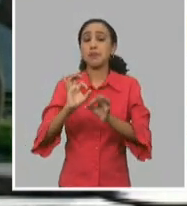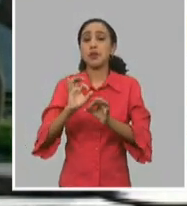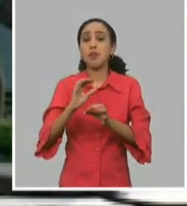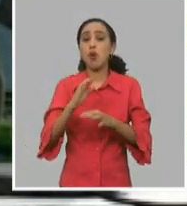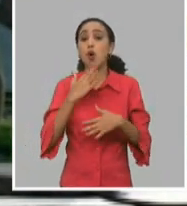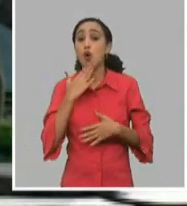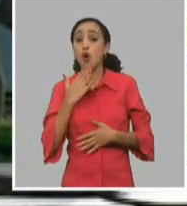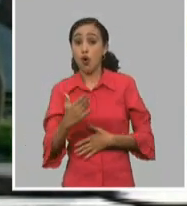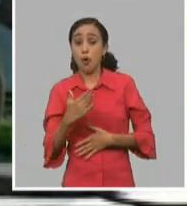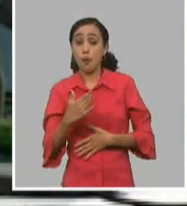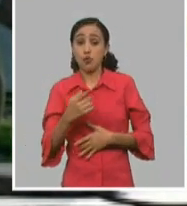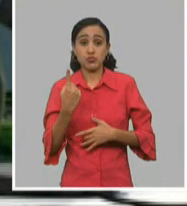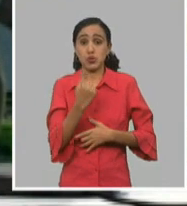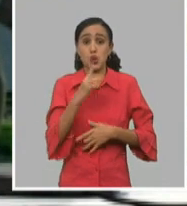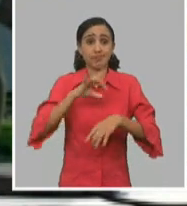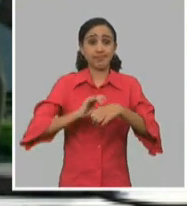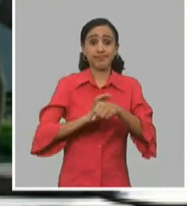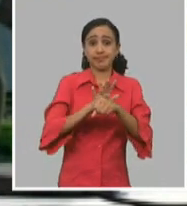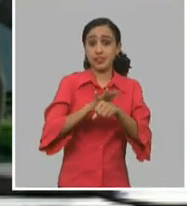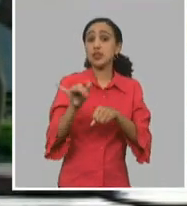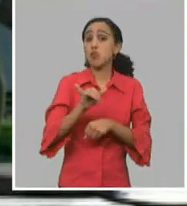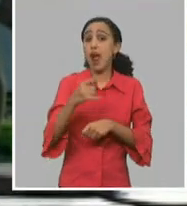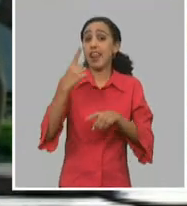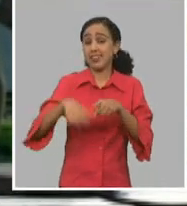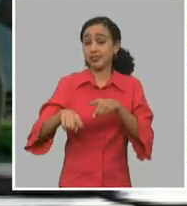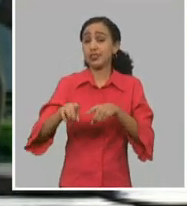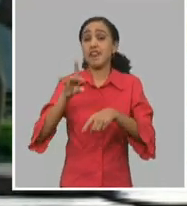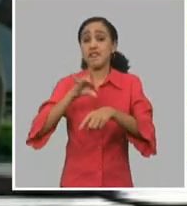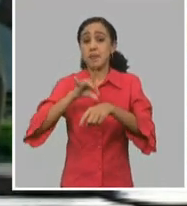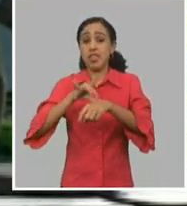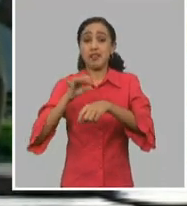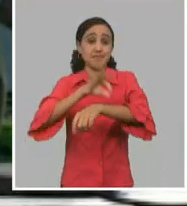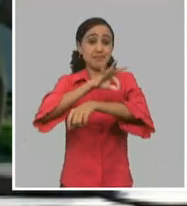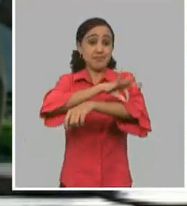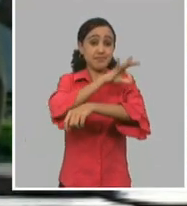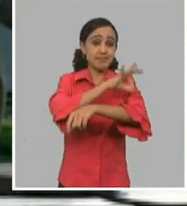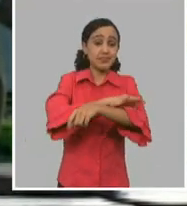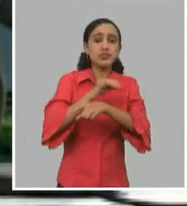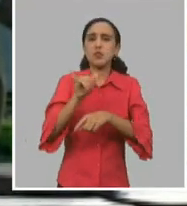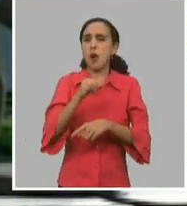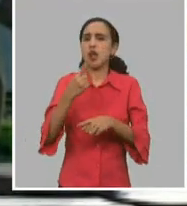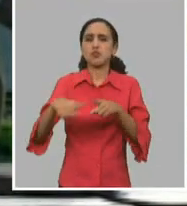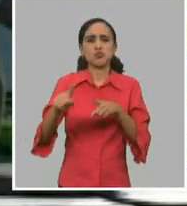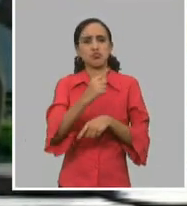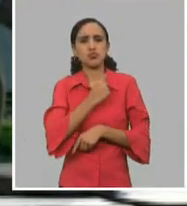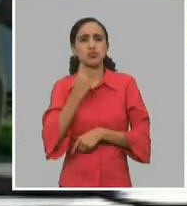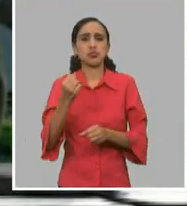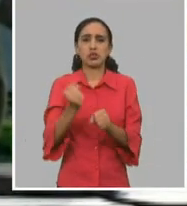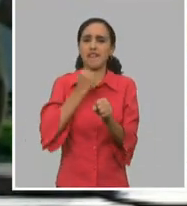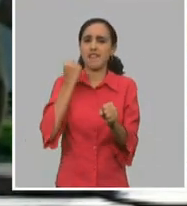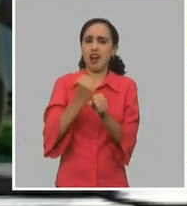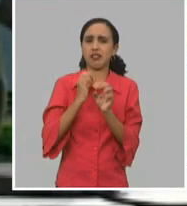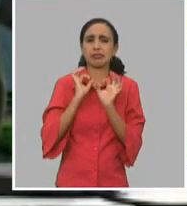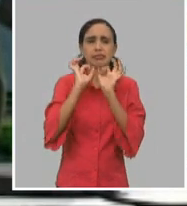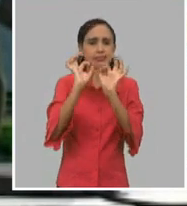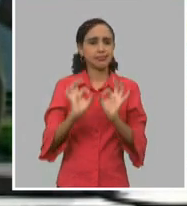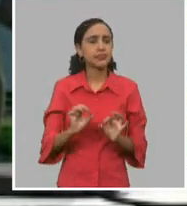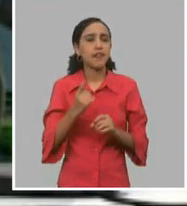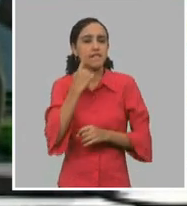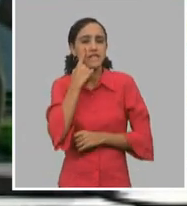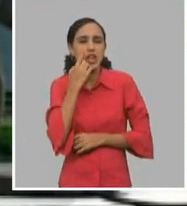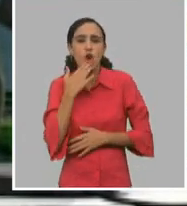al mosquito que nos puede también y nos ha golpeado mucho cuando nos descuidamos. Y ya fuimos también trabajando con mucha precisión, con mucha